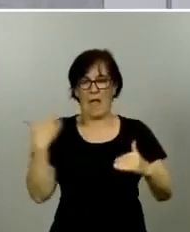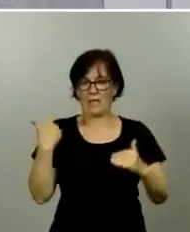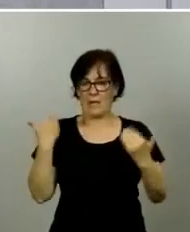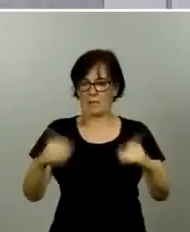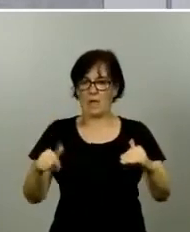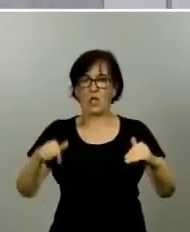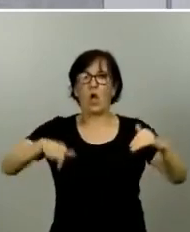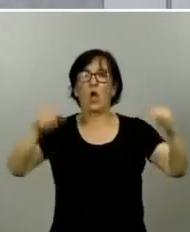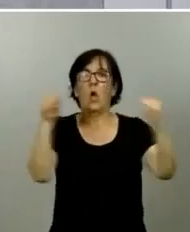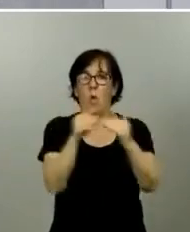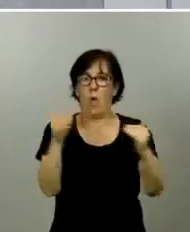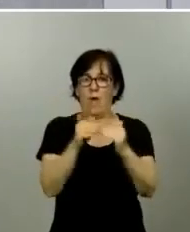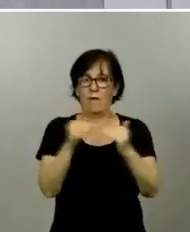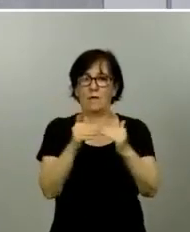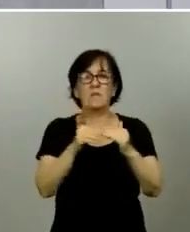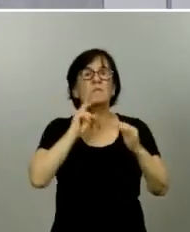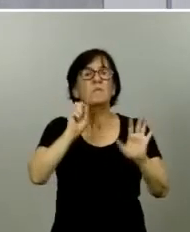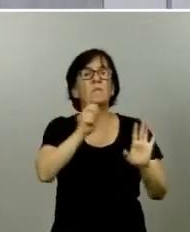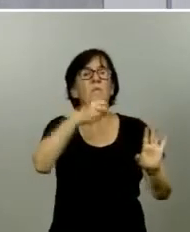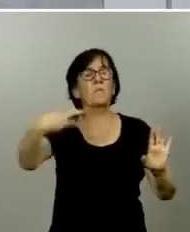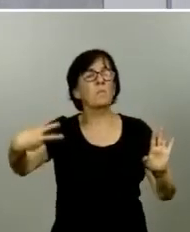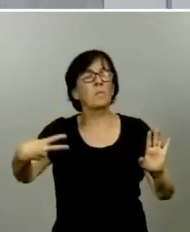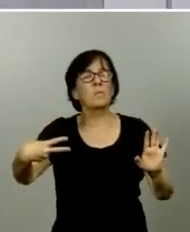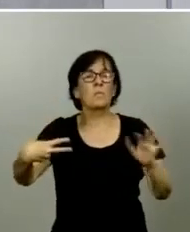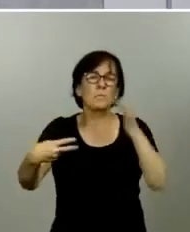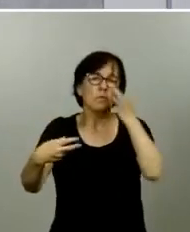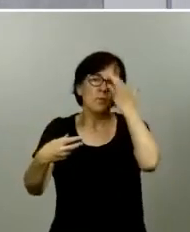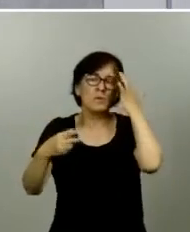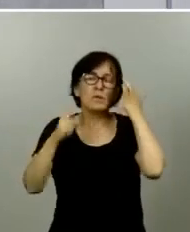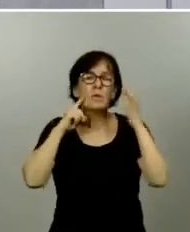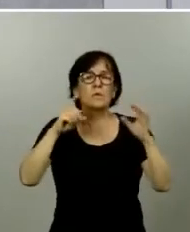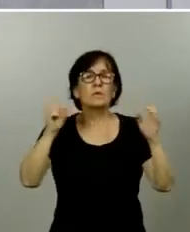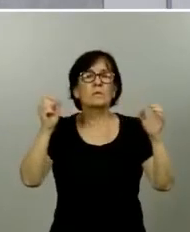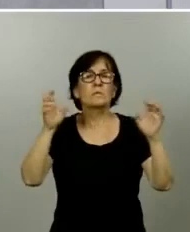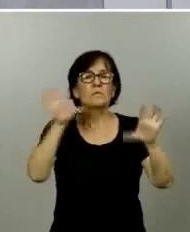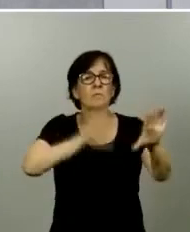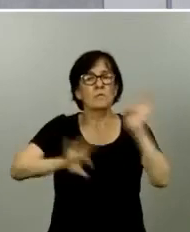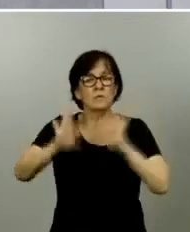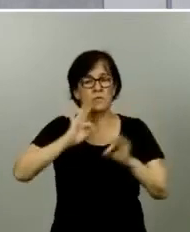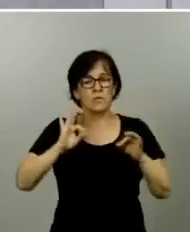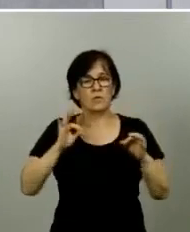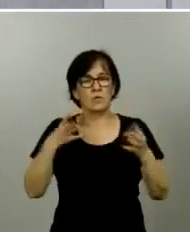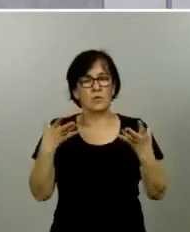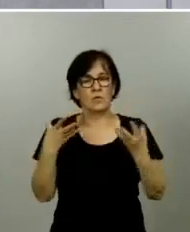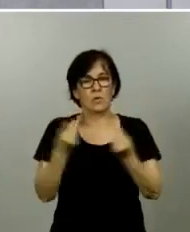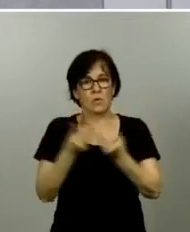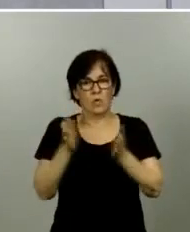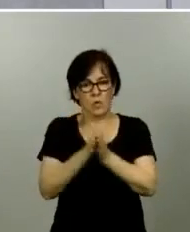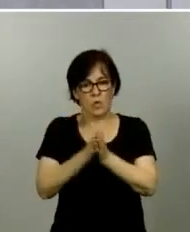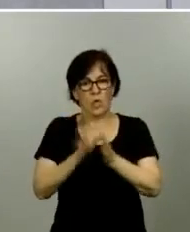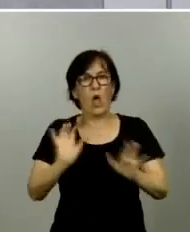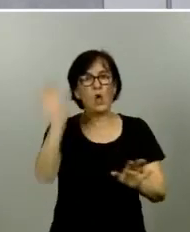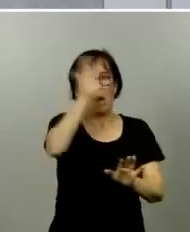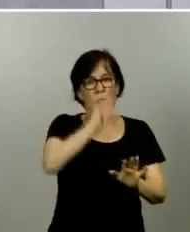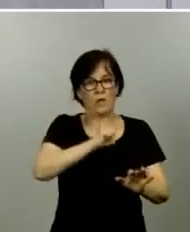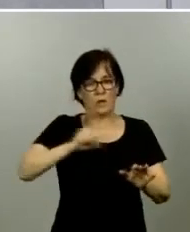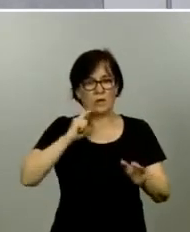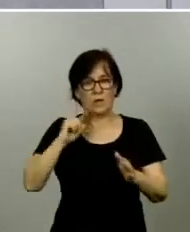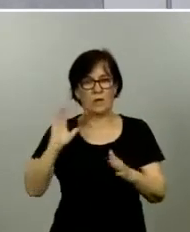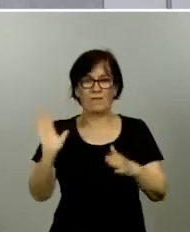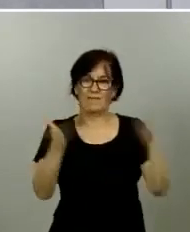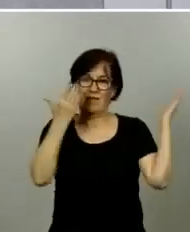jueves, y el resultado ha sido una decisión conjunta con las comunidades autónomas afectadas de progresión de unidades